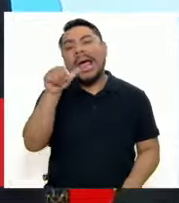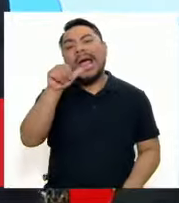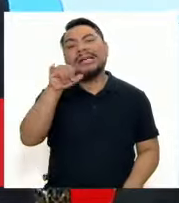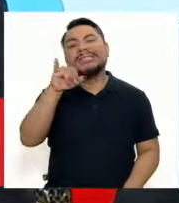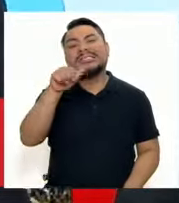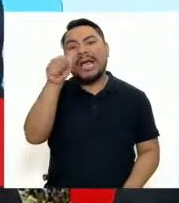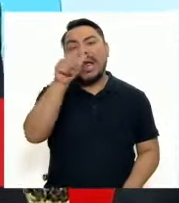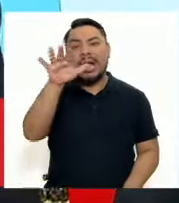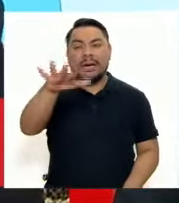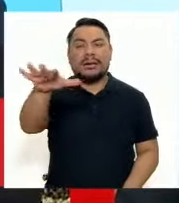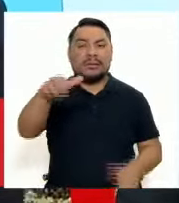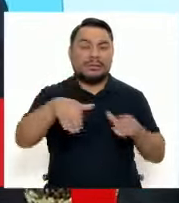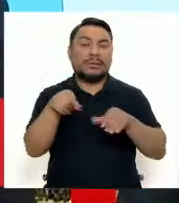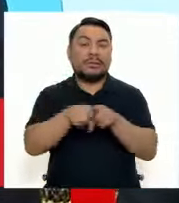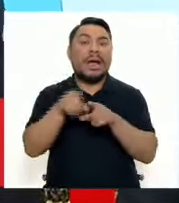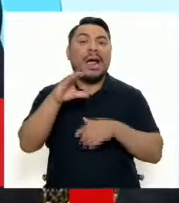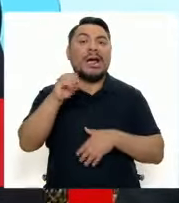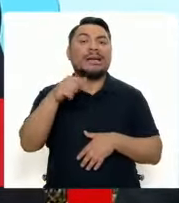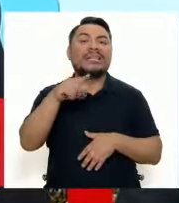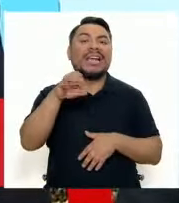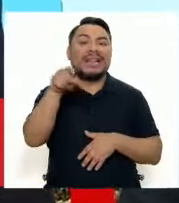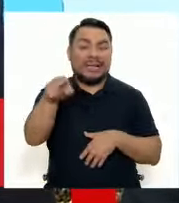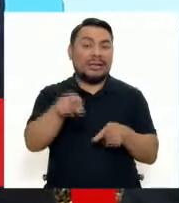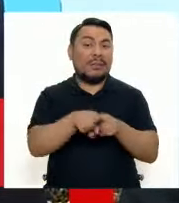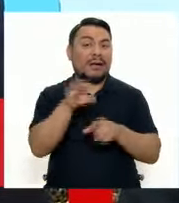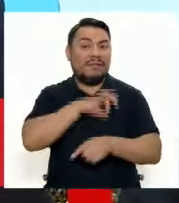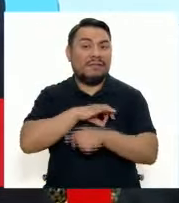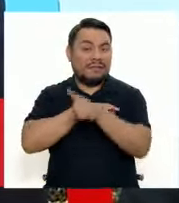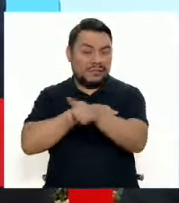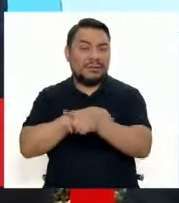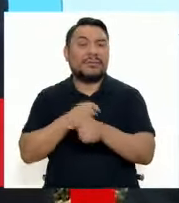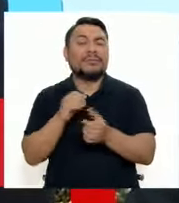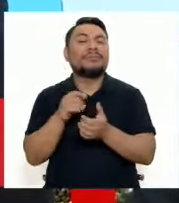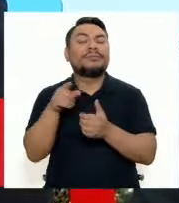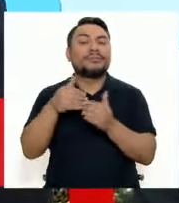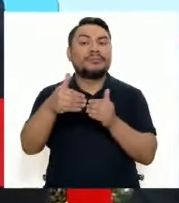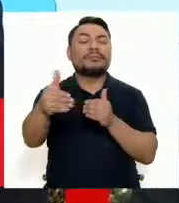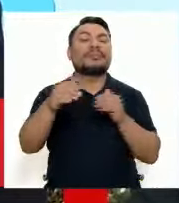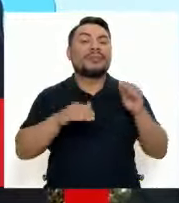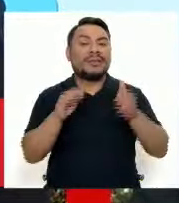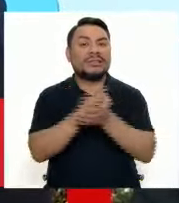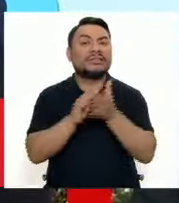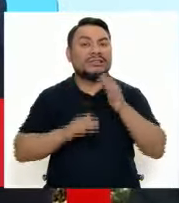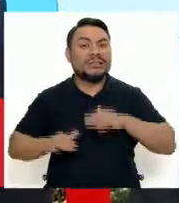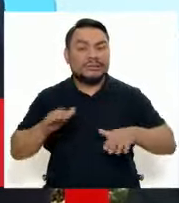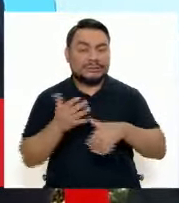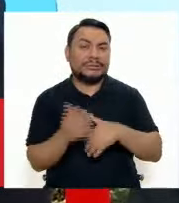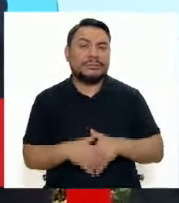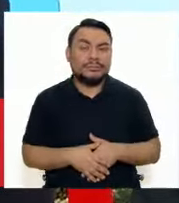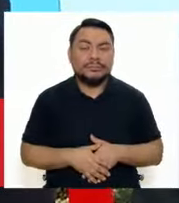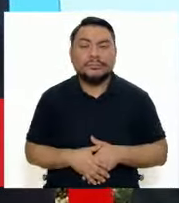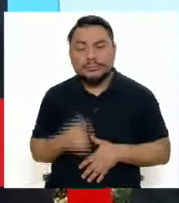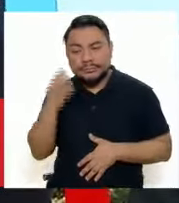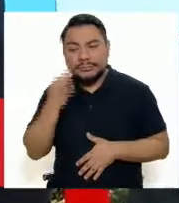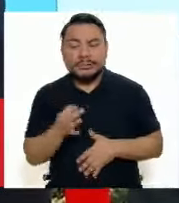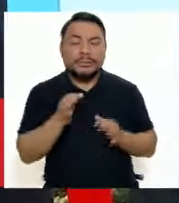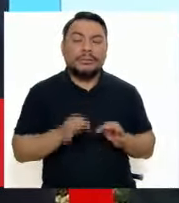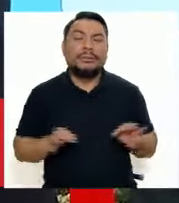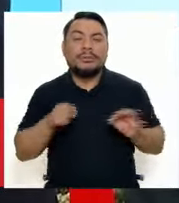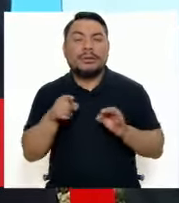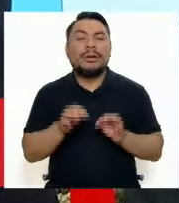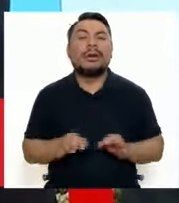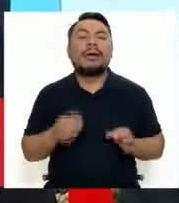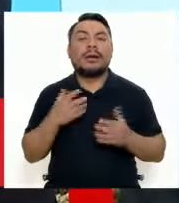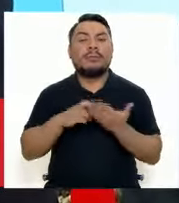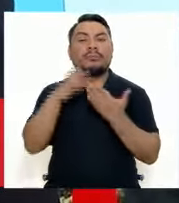Y también Cañete, porque eso beneficia también a Cerro Azul, Cañete, Chincha. Y creo que es una cosa importante el señalar este